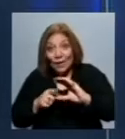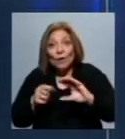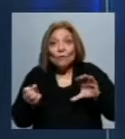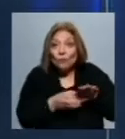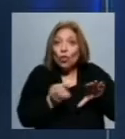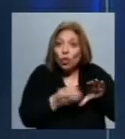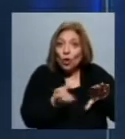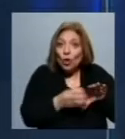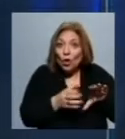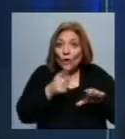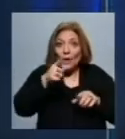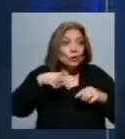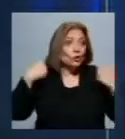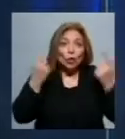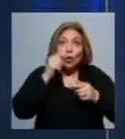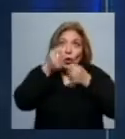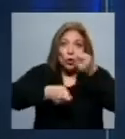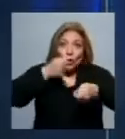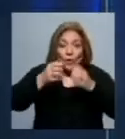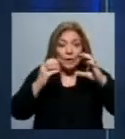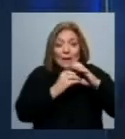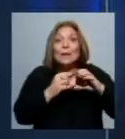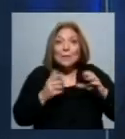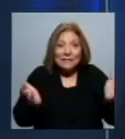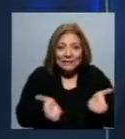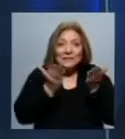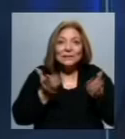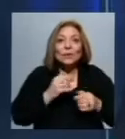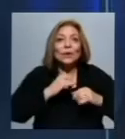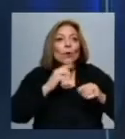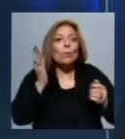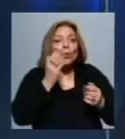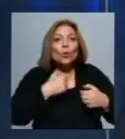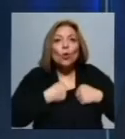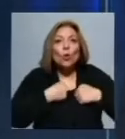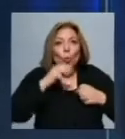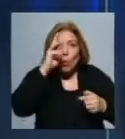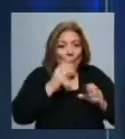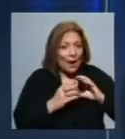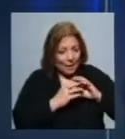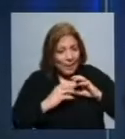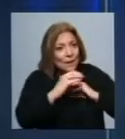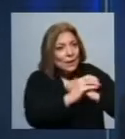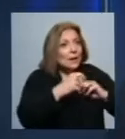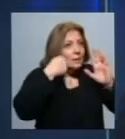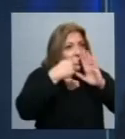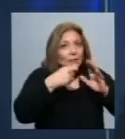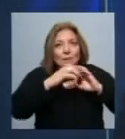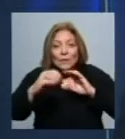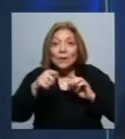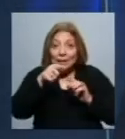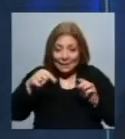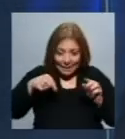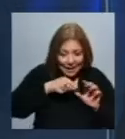fondos para, justamente, incentivar y promover la producción nacional de contenidos. Por lo tanto, yo creo que ahí hay un